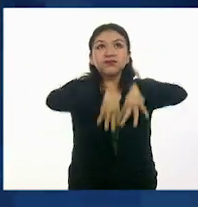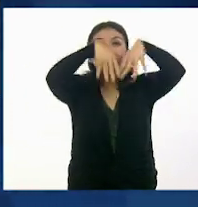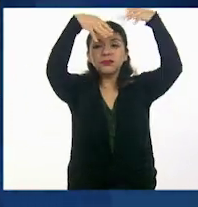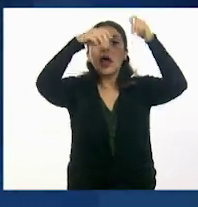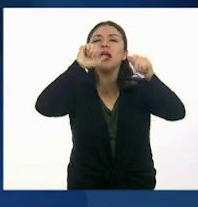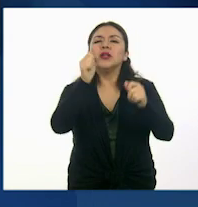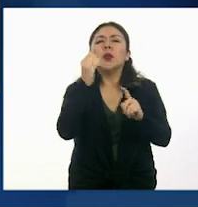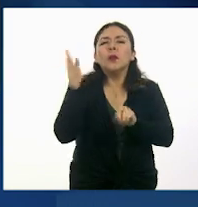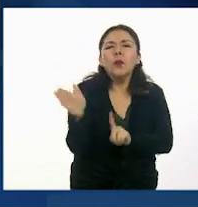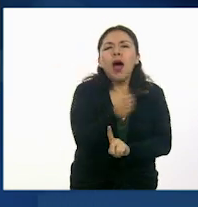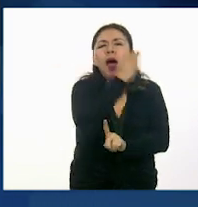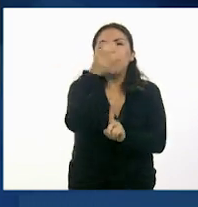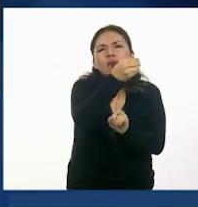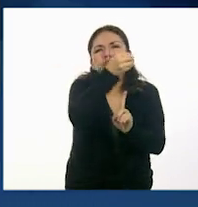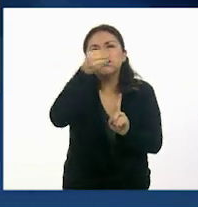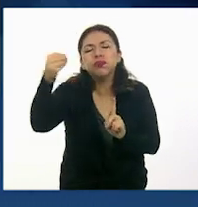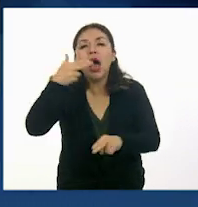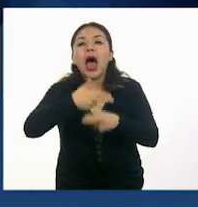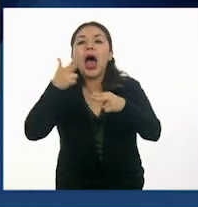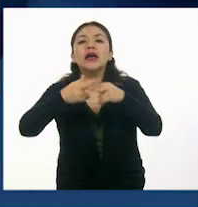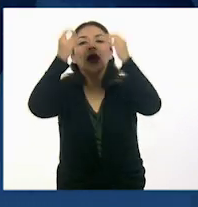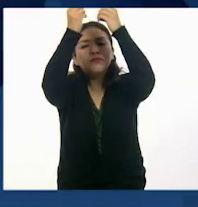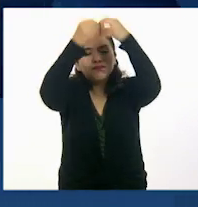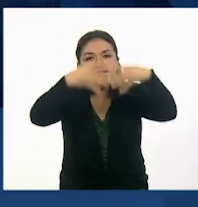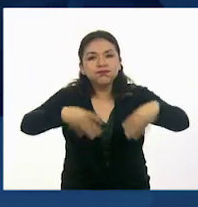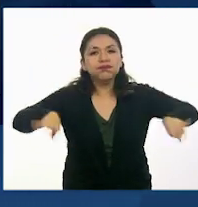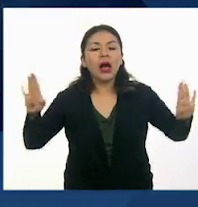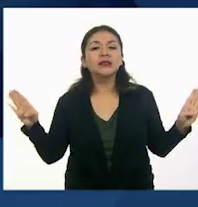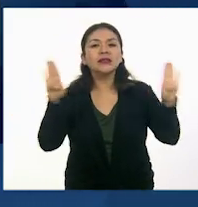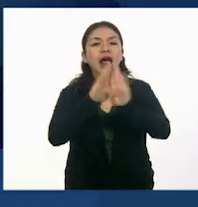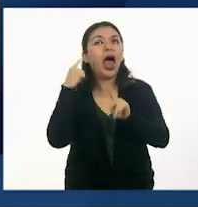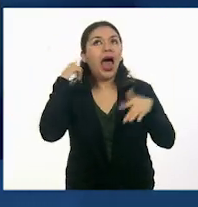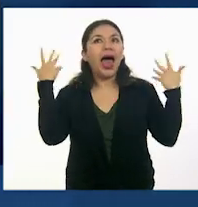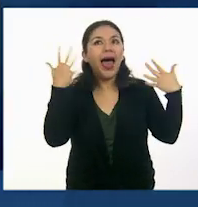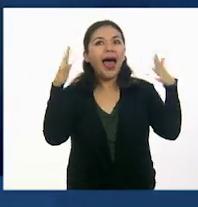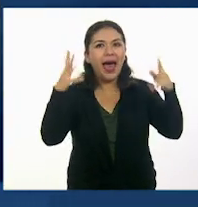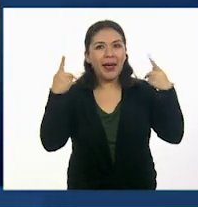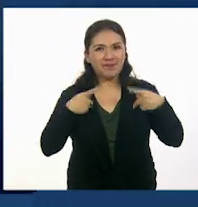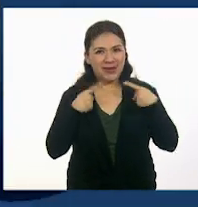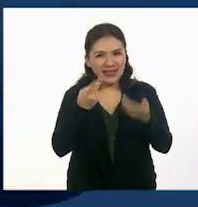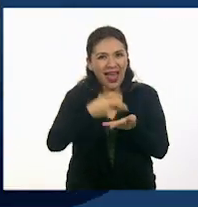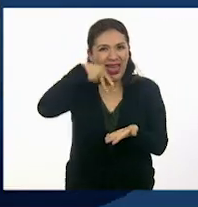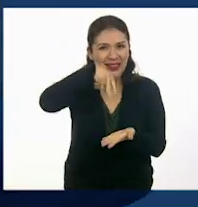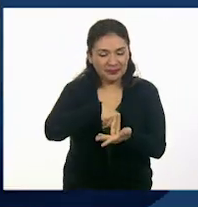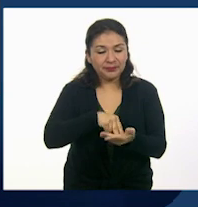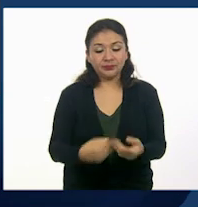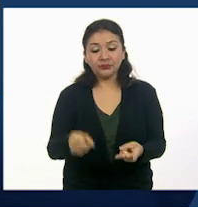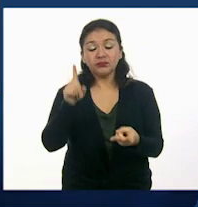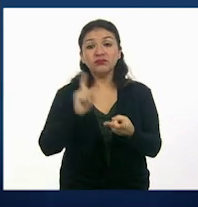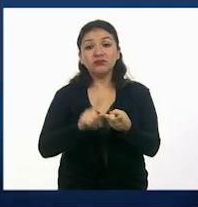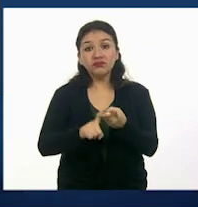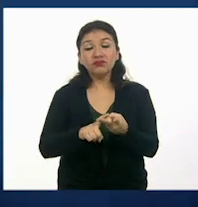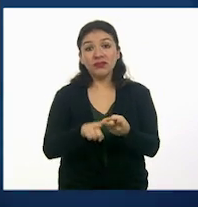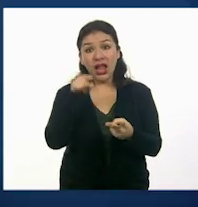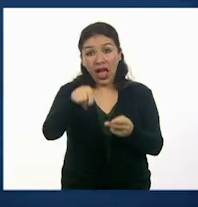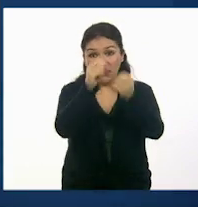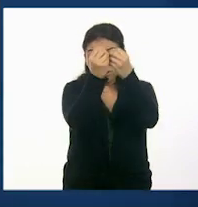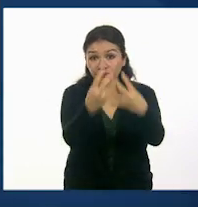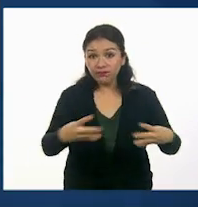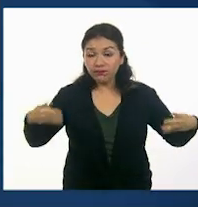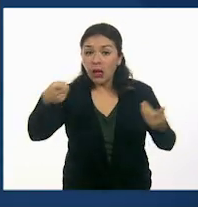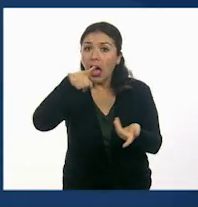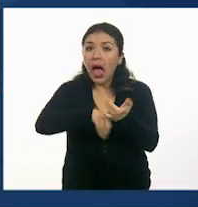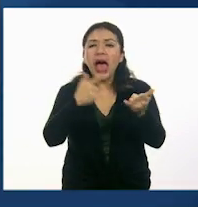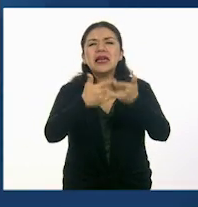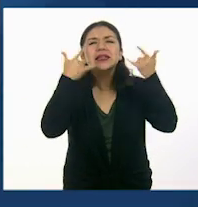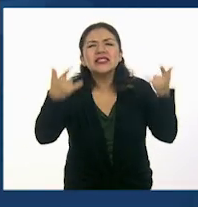sus actos o escenas, hasta que se cierra el telón y se oyen los aplausos del público. Pero en el escenario, a partir de la historia